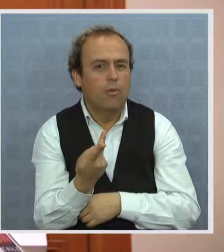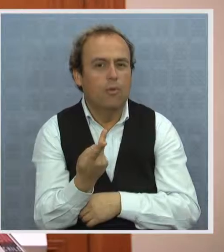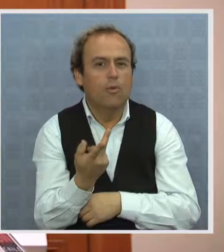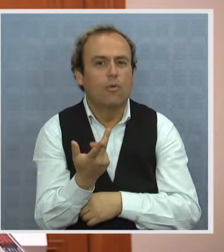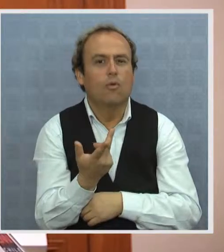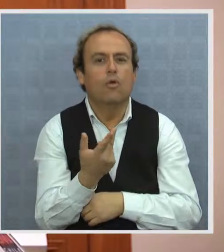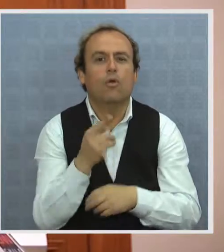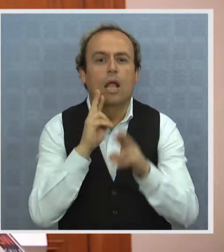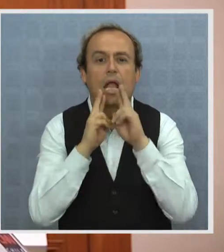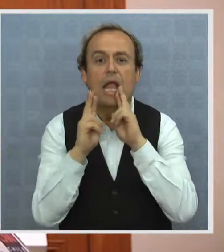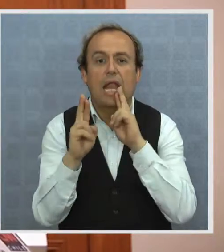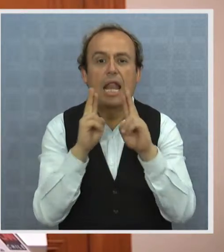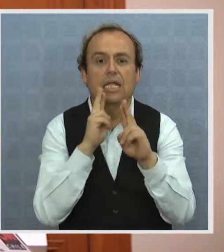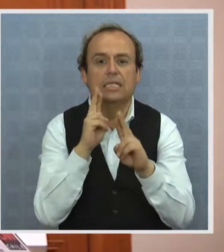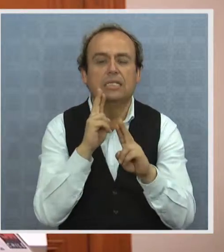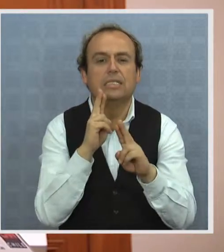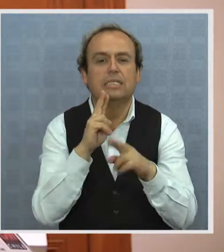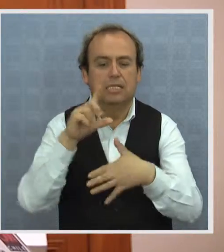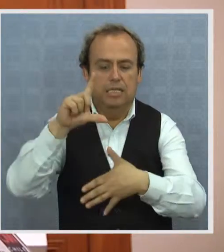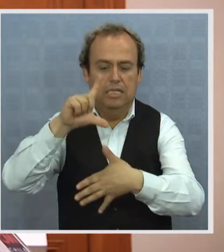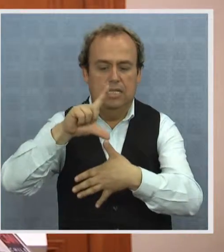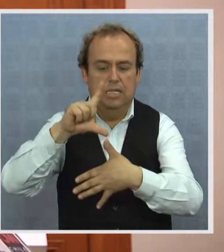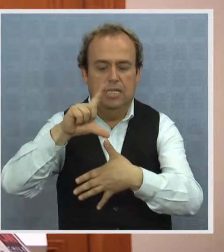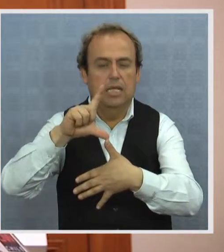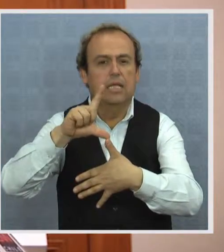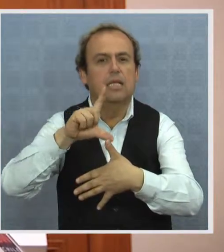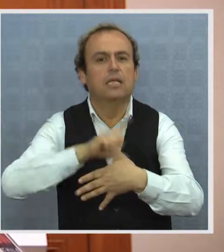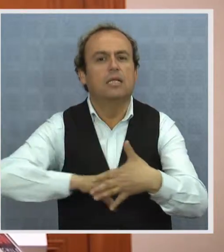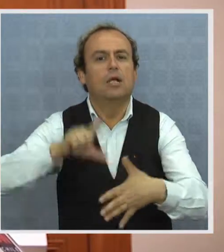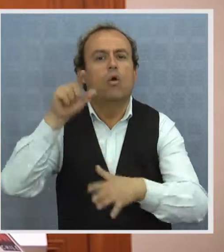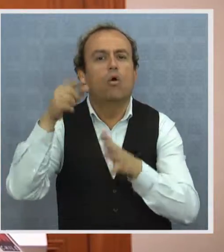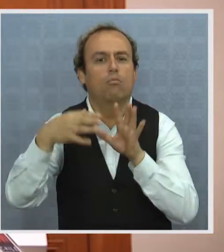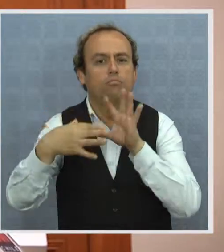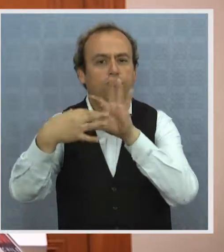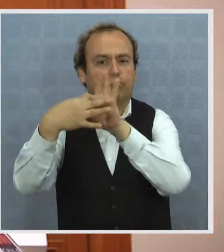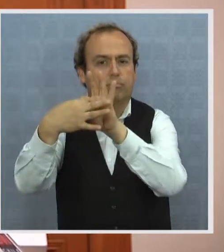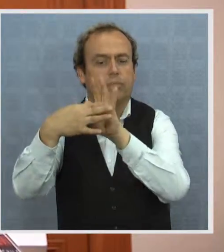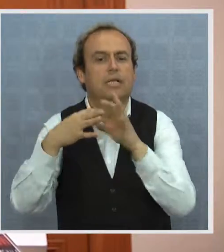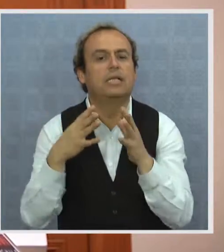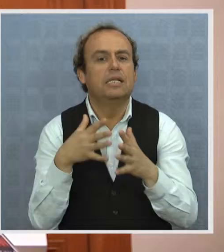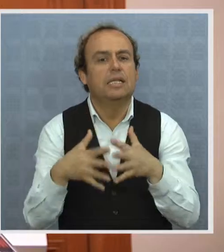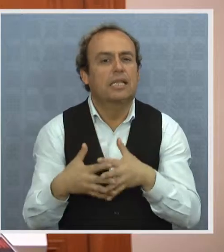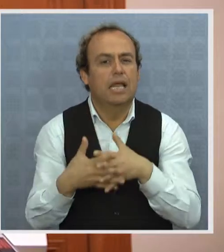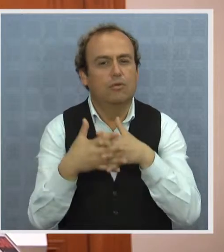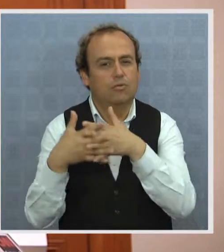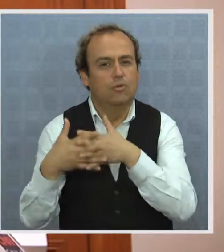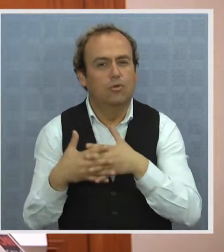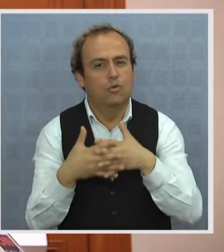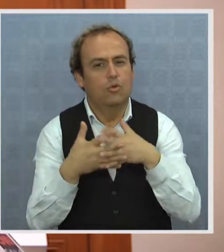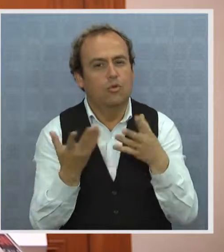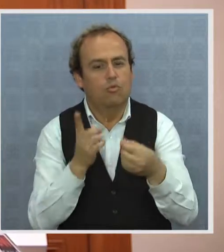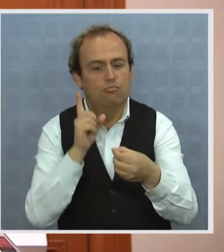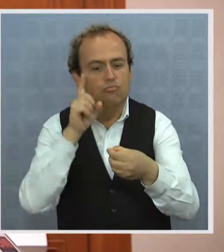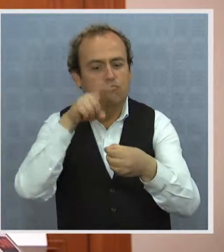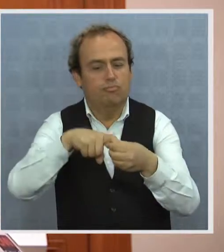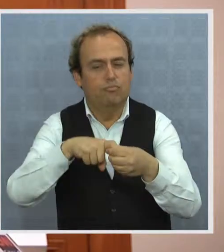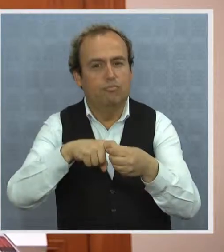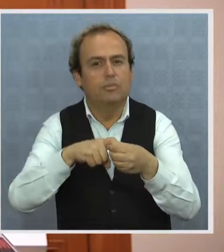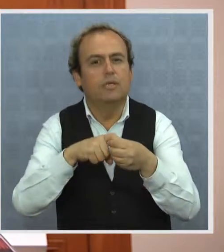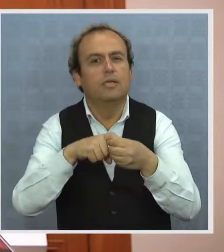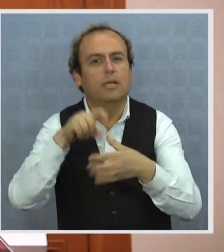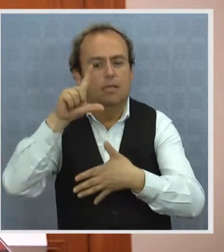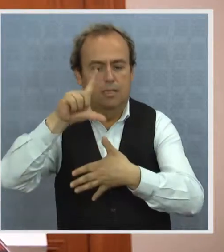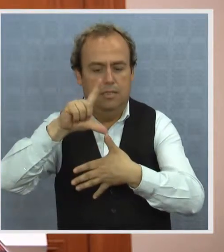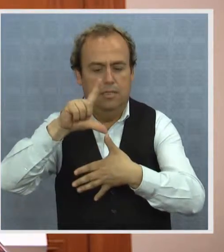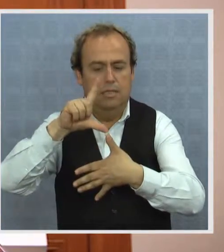en la relación de América Latina con Estados Unidos, tanto porque no es posible una inserción internacional de América Latina